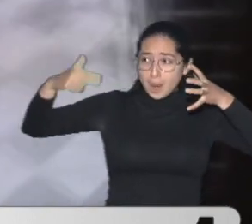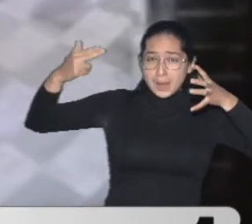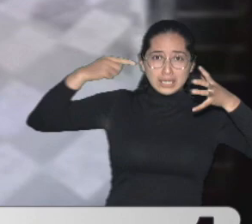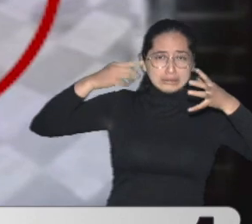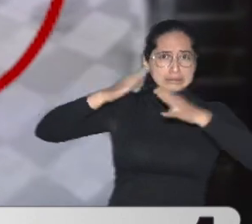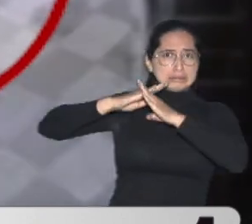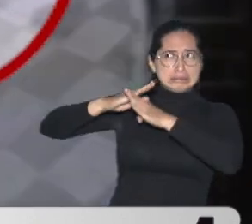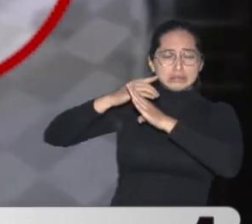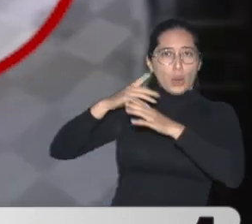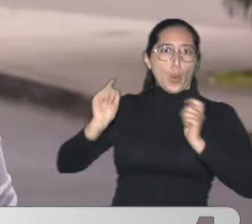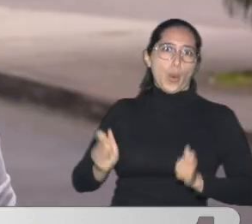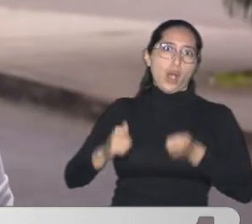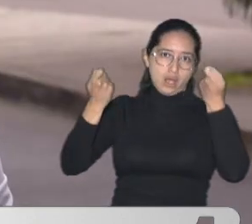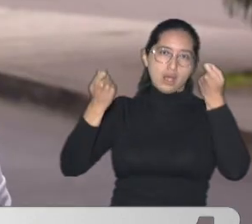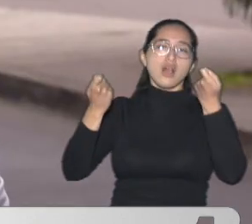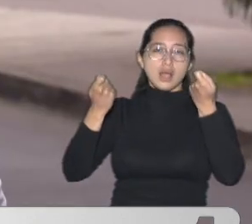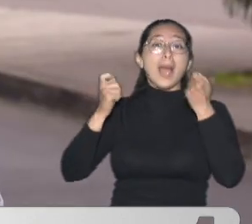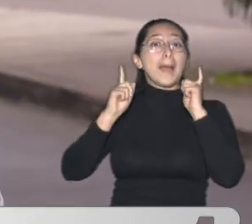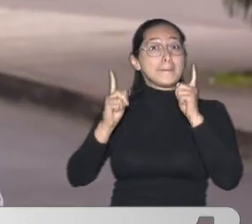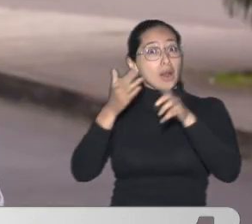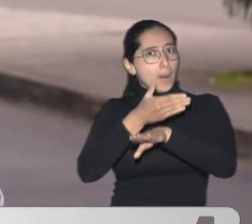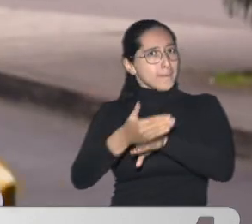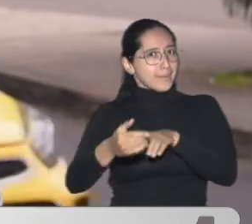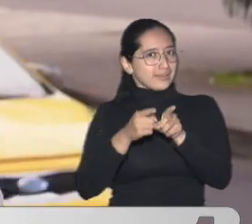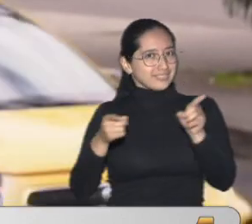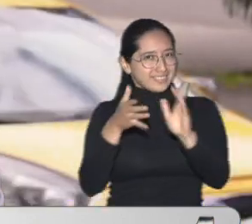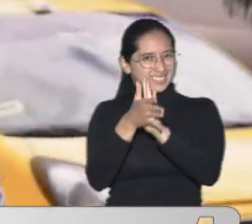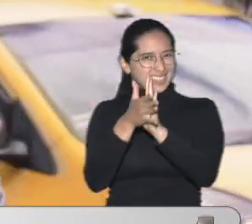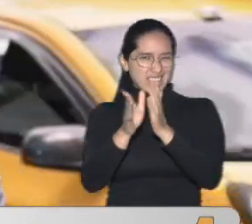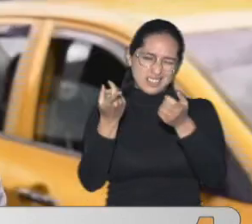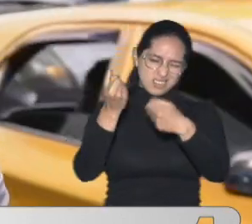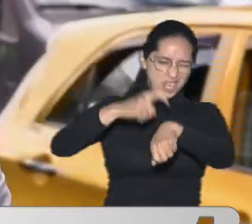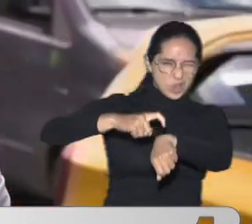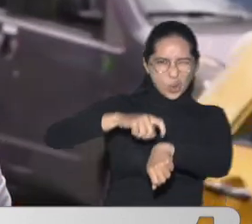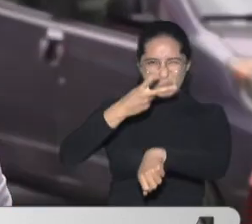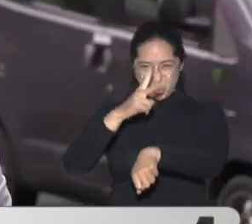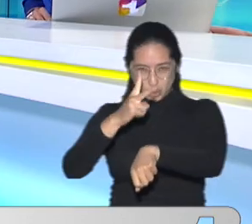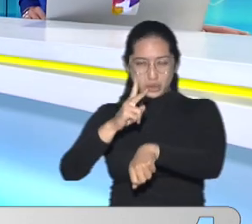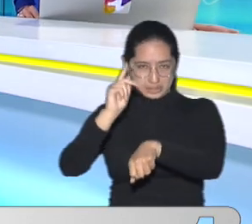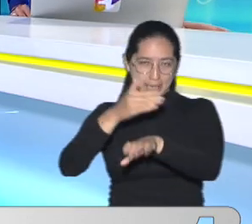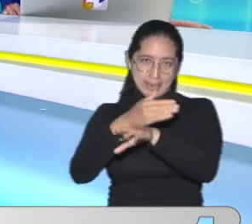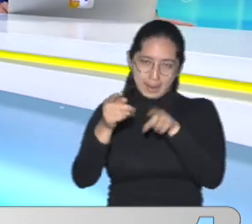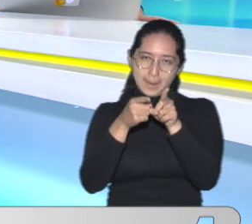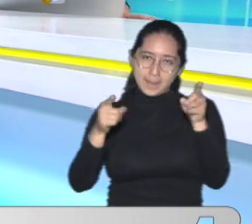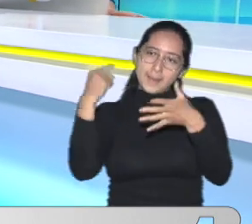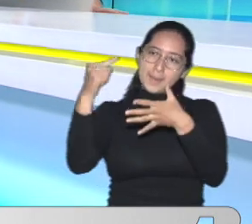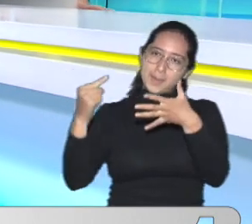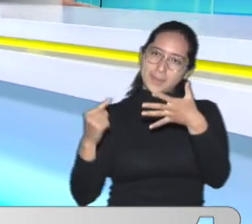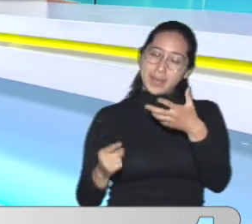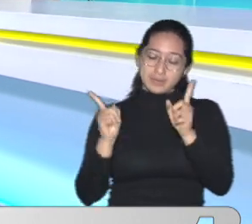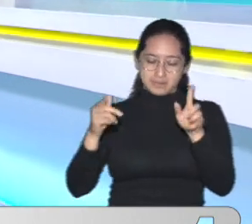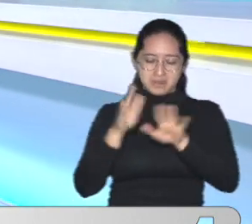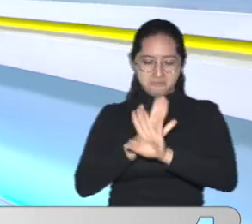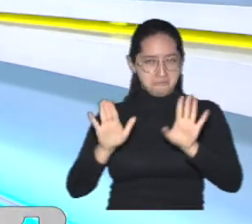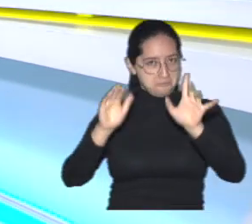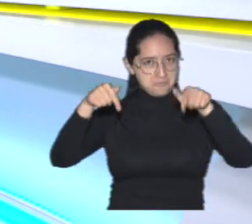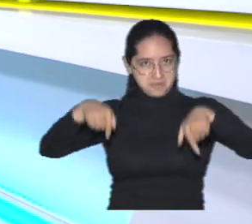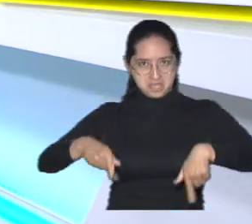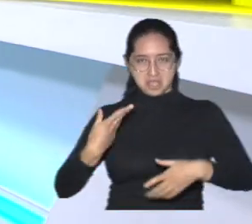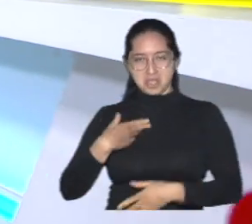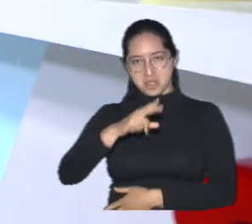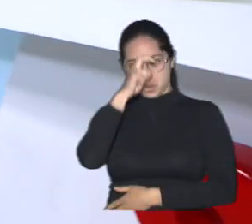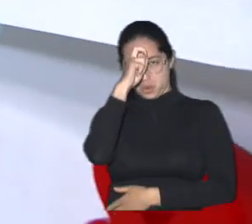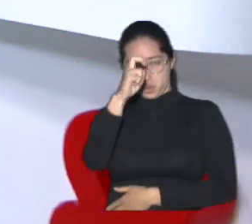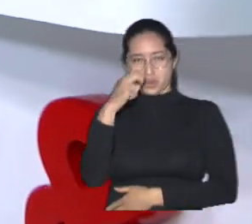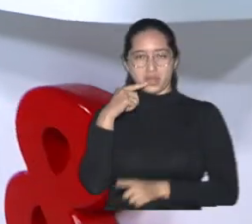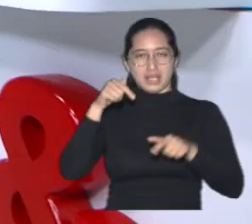adelante A las 12 del mediodía Estaremos ampliando Estas tres informaciones Es por ahora La información Desde el norte de Bogotá Informó Estic